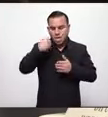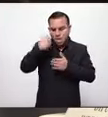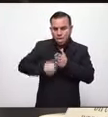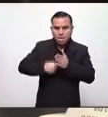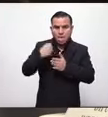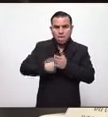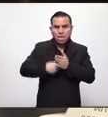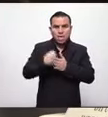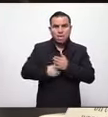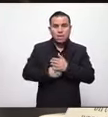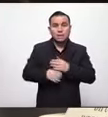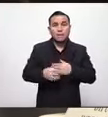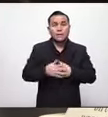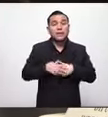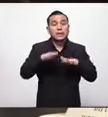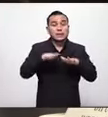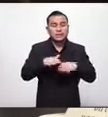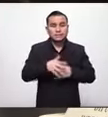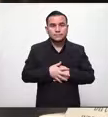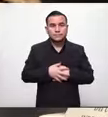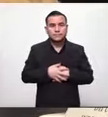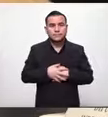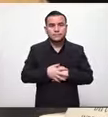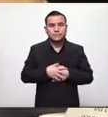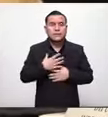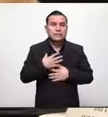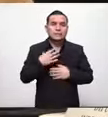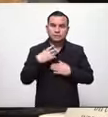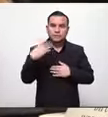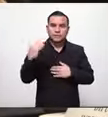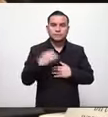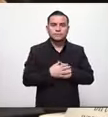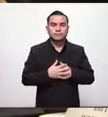y este ha sido el correcto muchas gracias nos retiramos